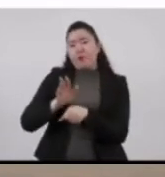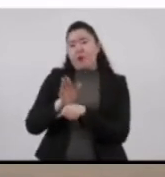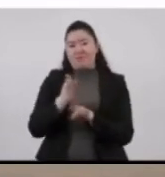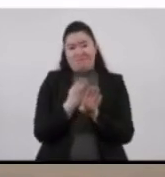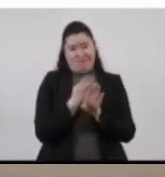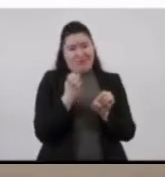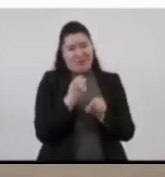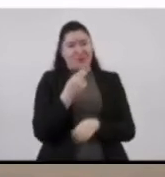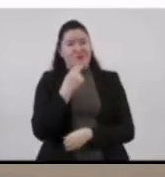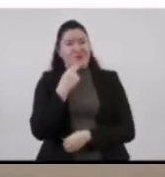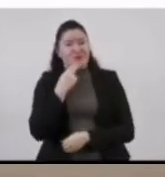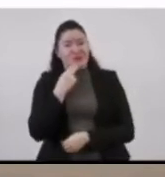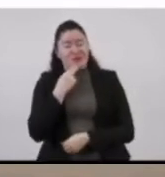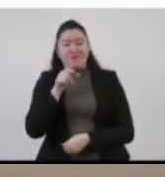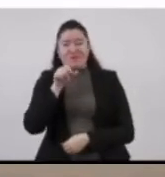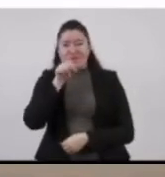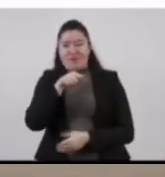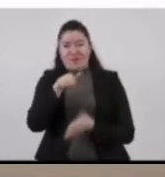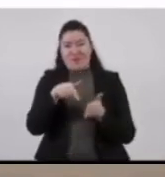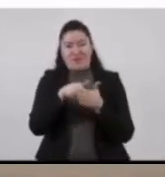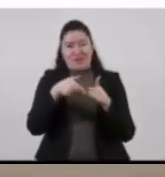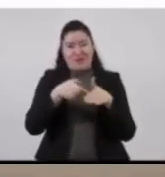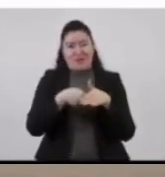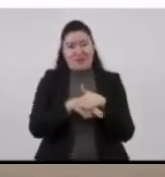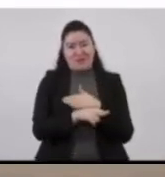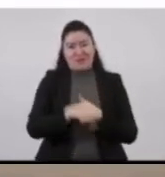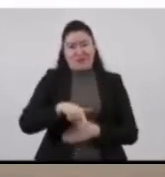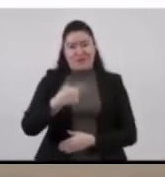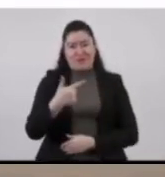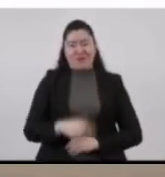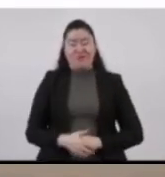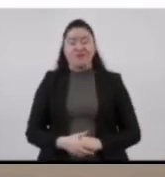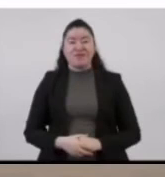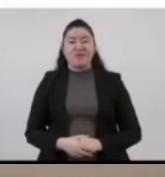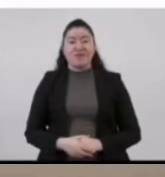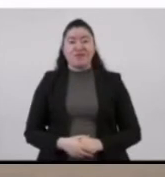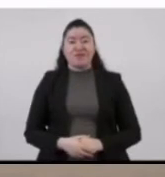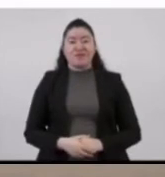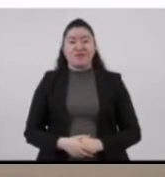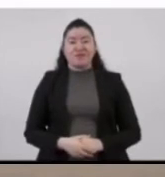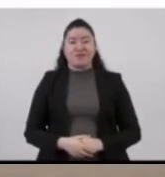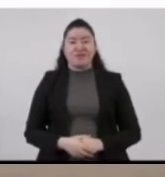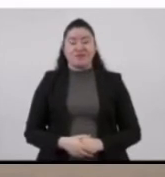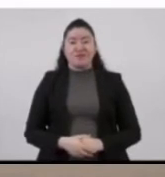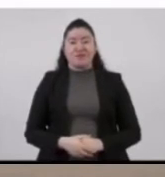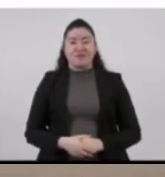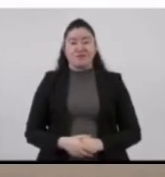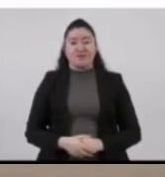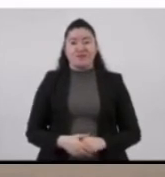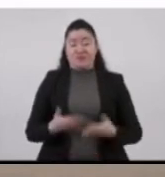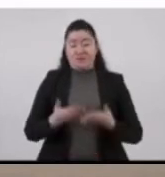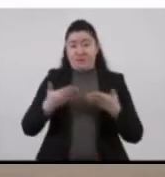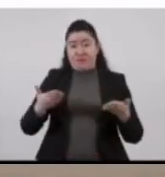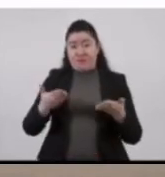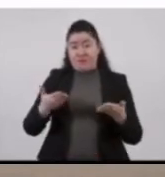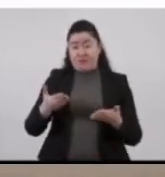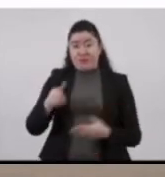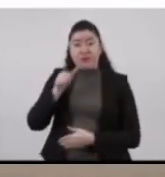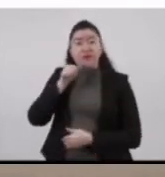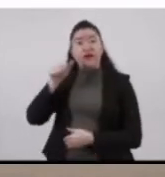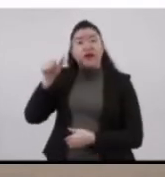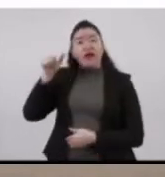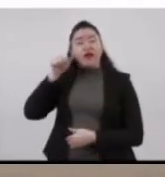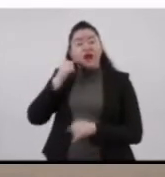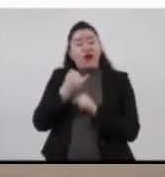línea de Metrobús que está operando en pruebas actualmente. Sobre los números del día de